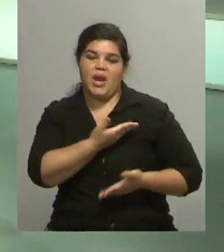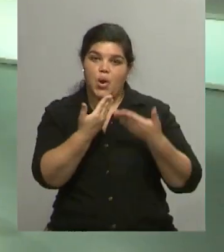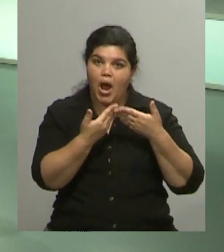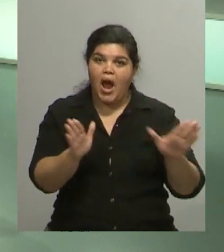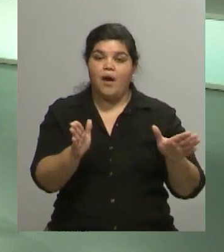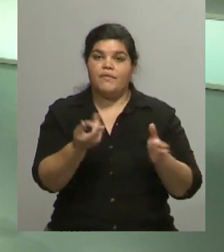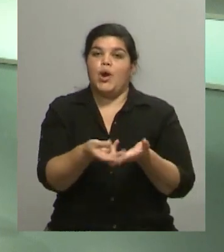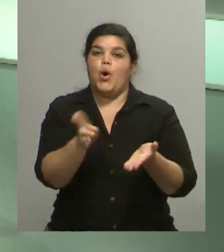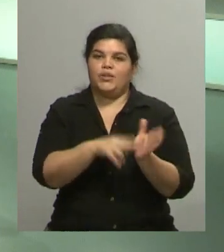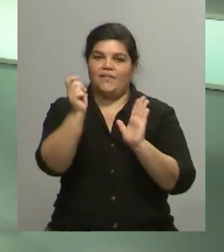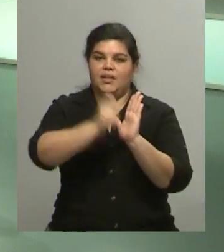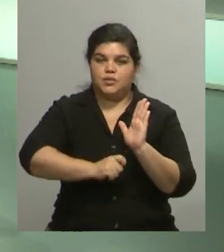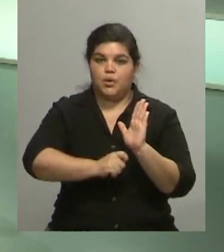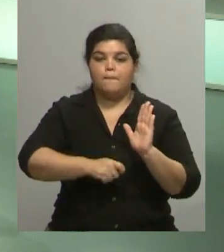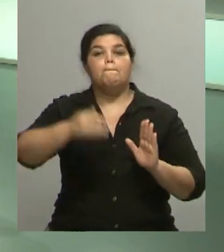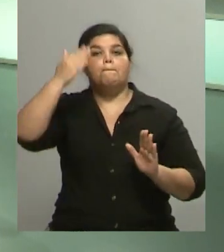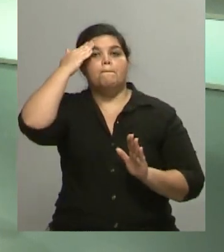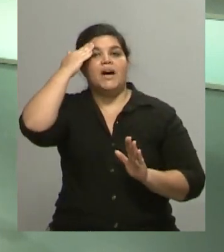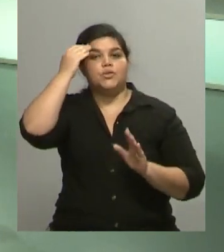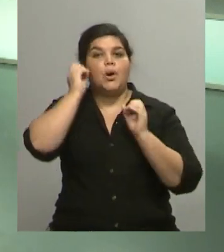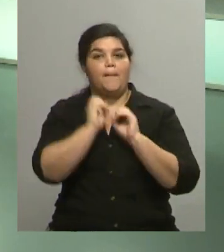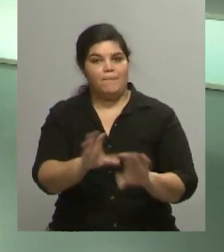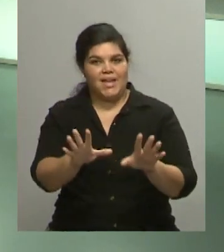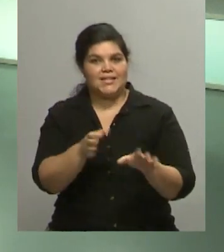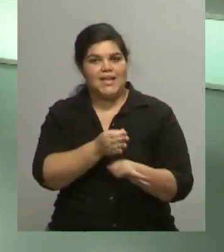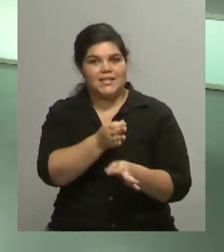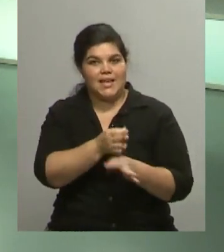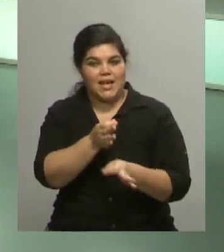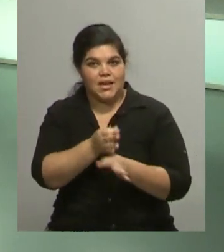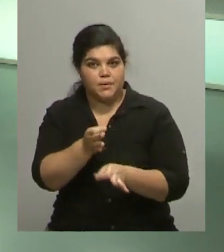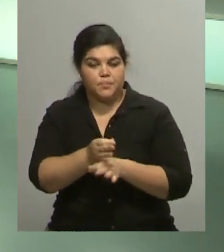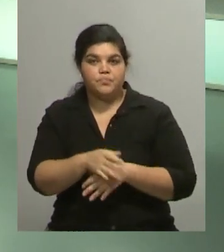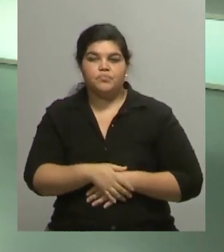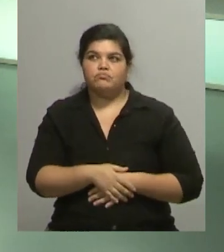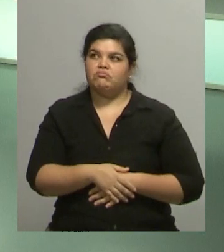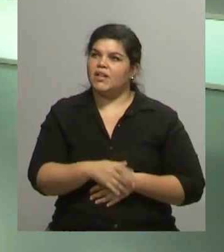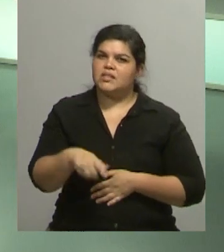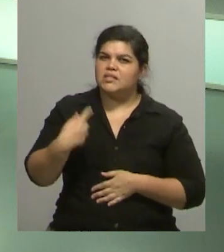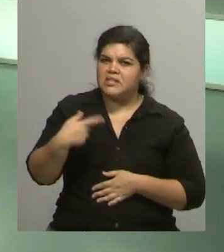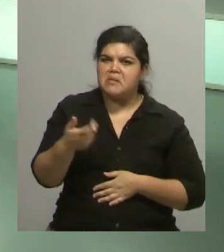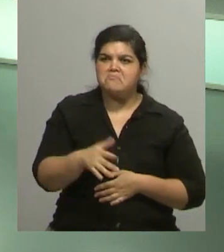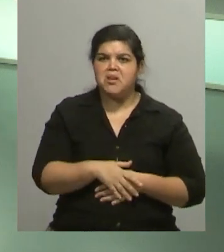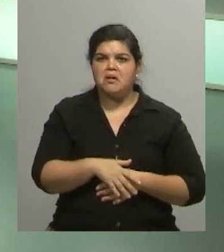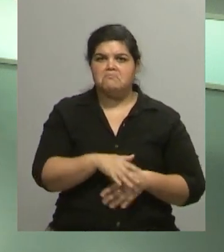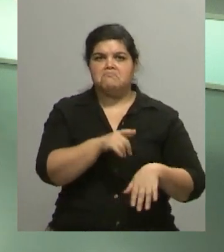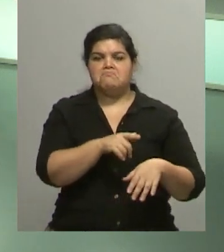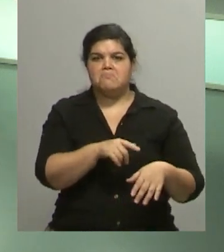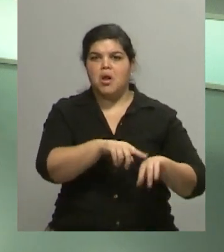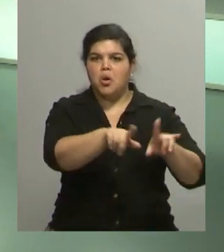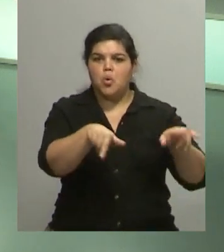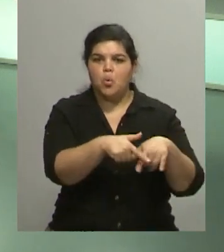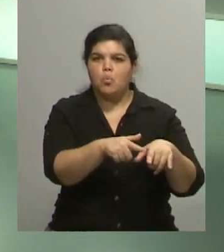marzo y, por lo general, en la mayoría siempre hay cupo, salvo algunos,